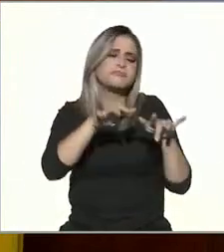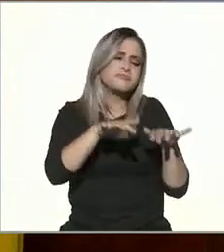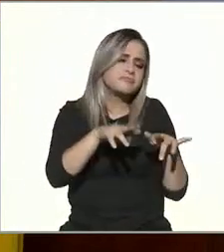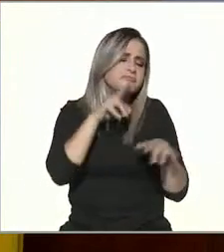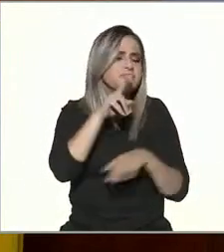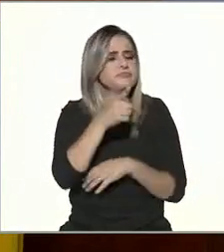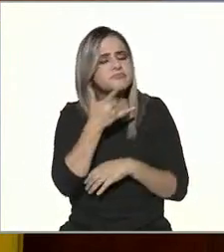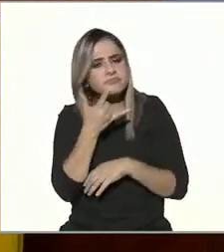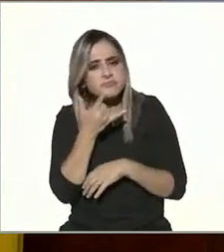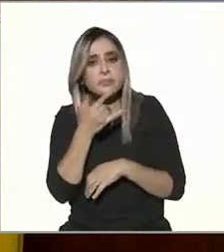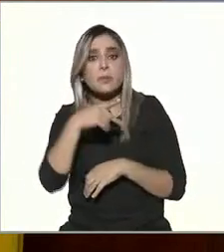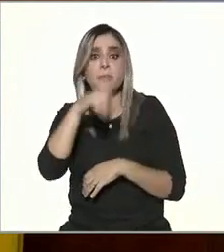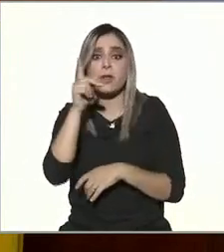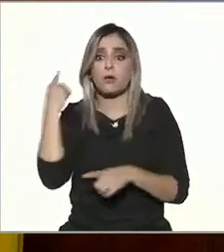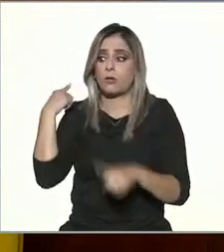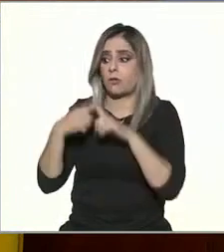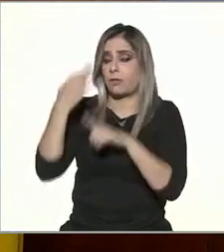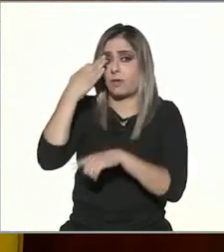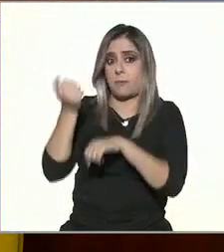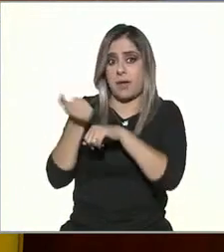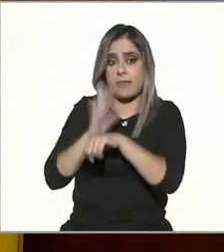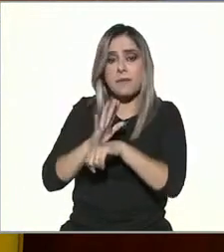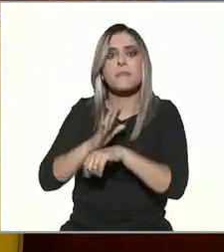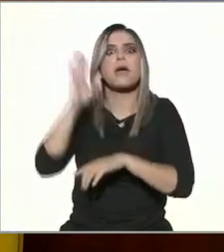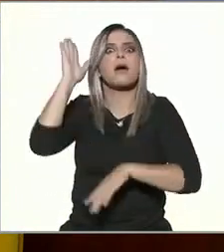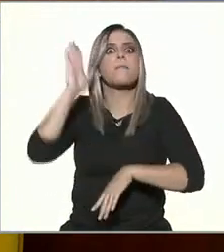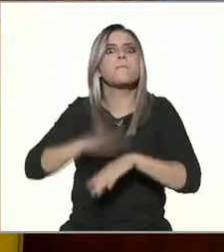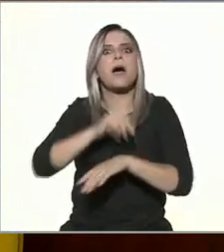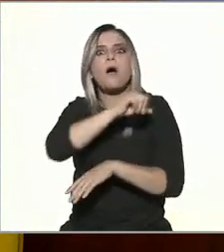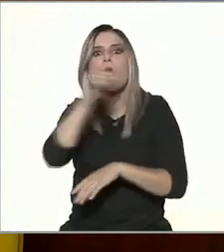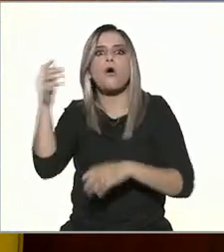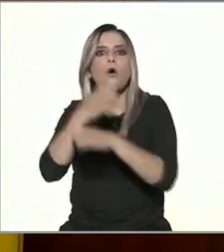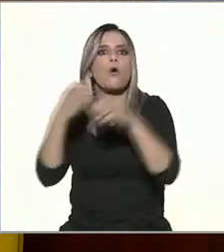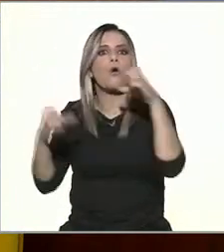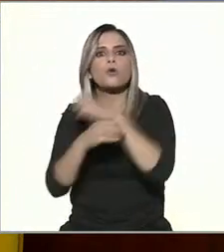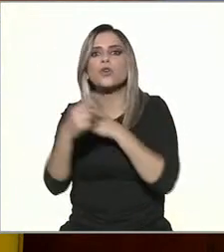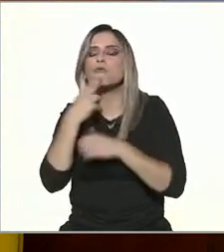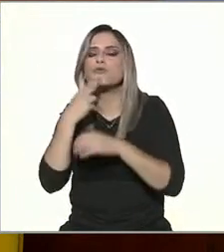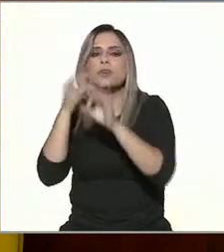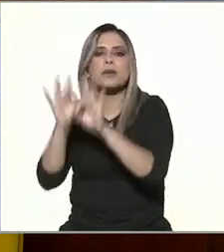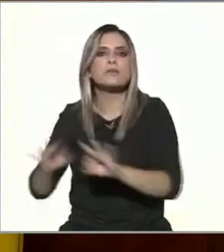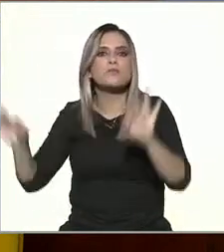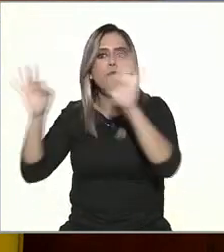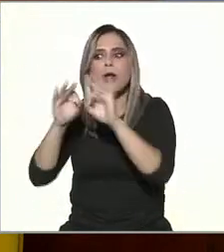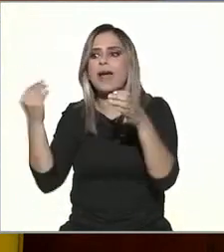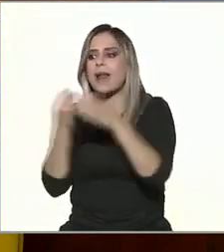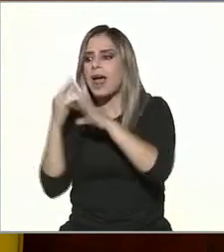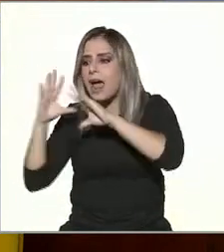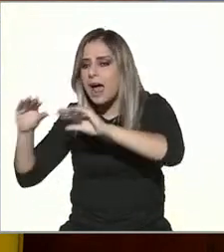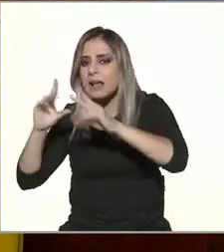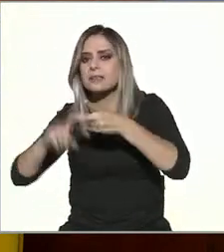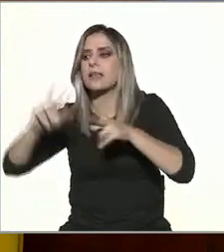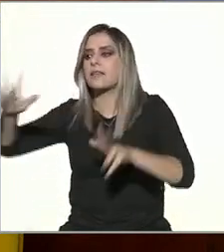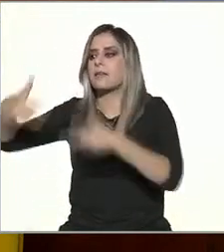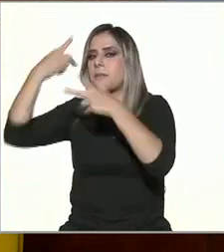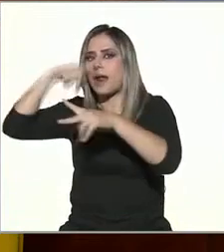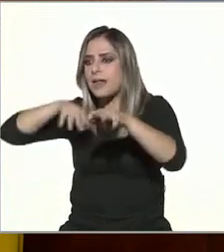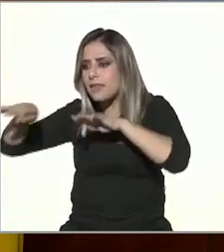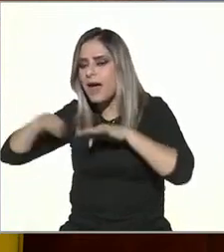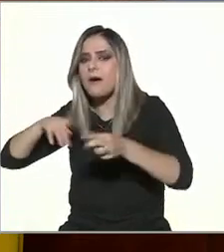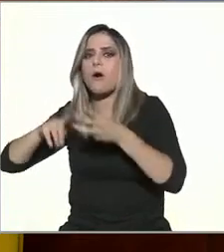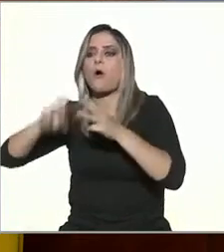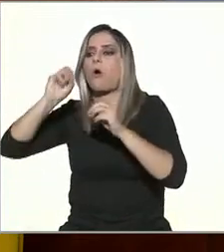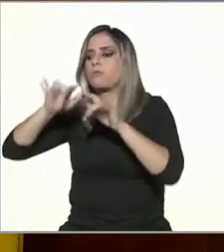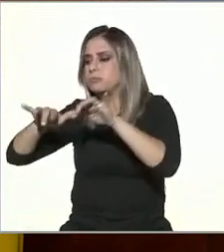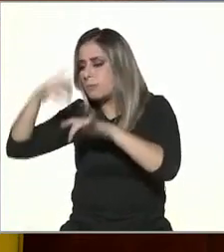Sin embargo, con la pandemia se ha convertido en una fuente de necesidad para todo lo que se necesita como clases, trabajo, compras. Ha sido